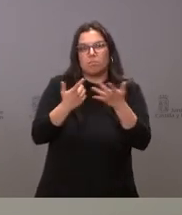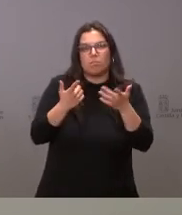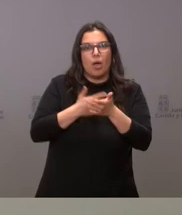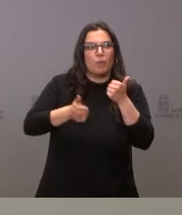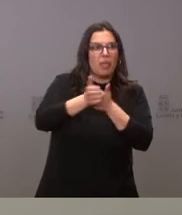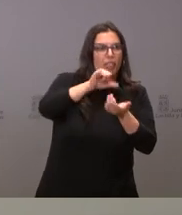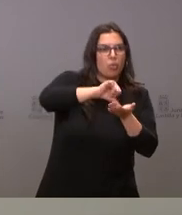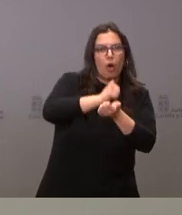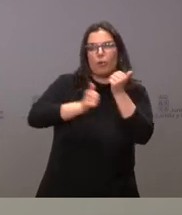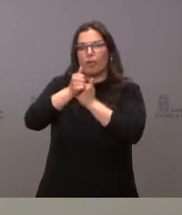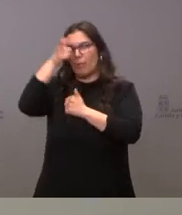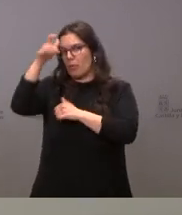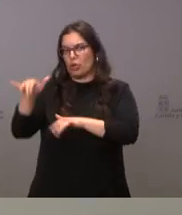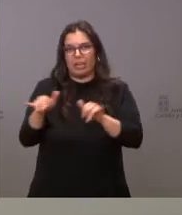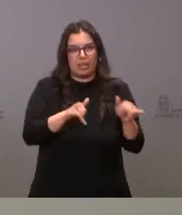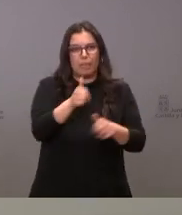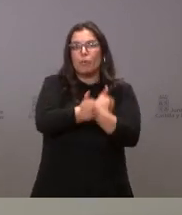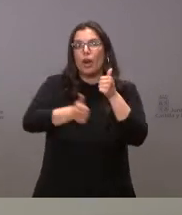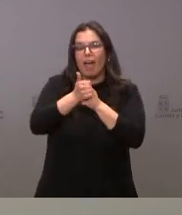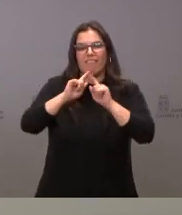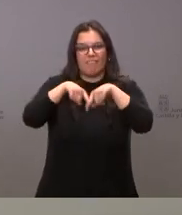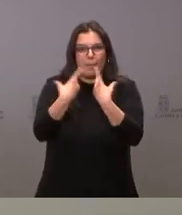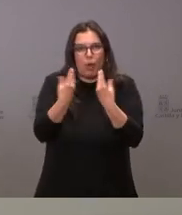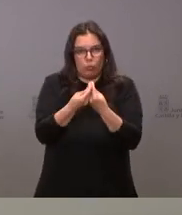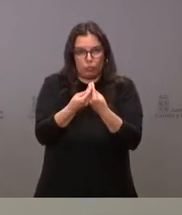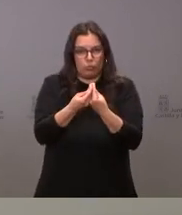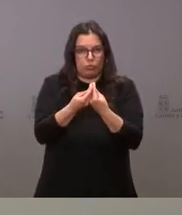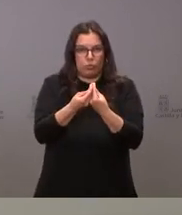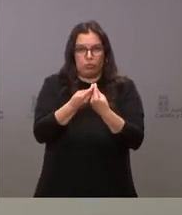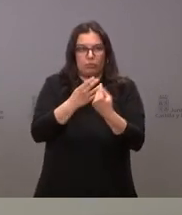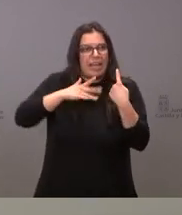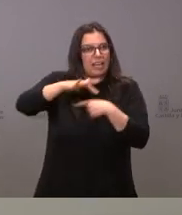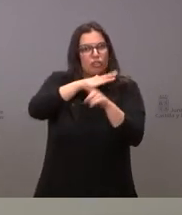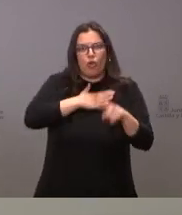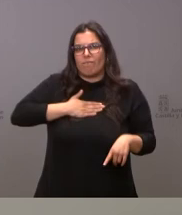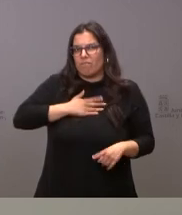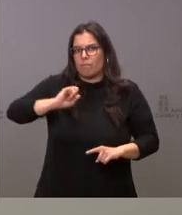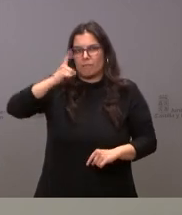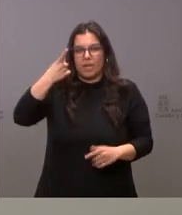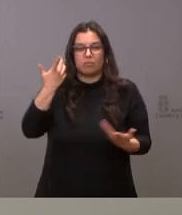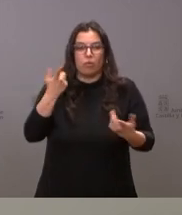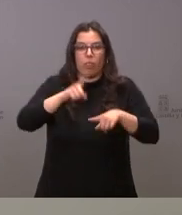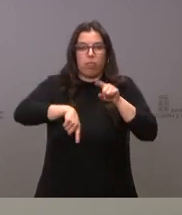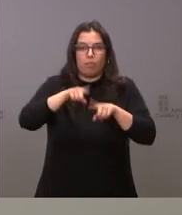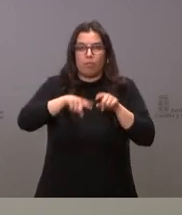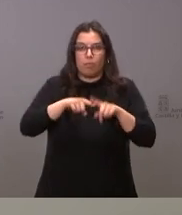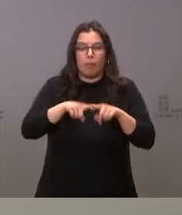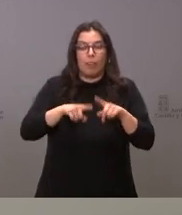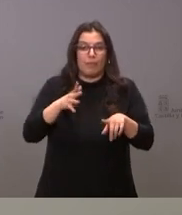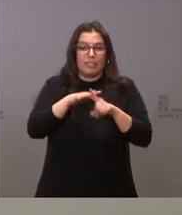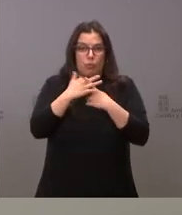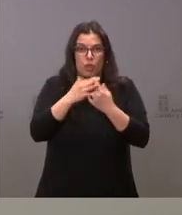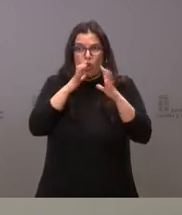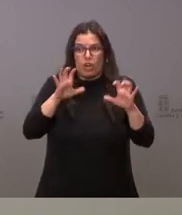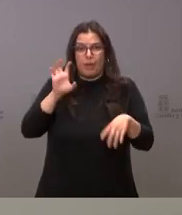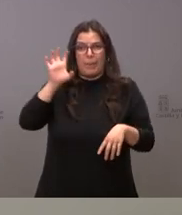del urbano o lo rural la prioridad es que estén con sus familias en el entorno que les es más favorable y por tanto que al hecho dramático de tener